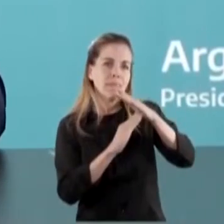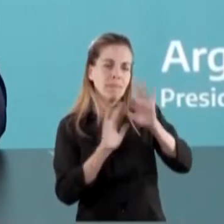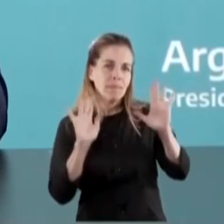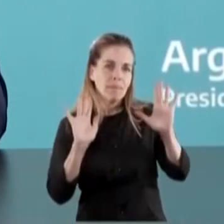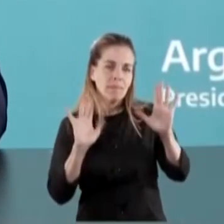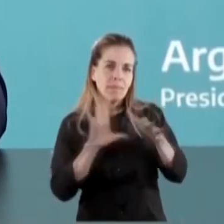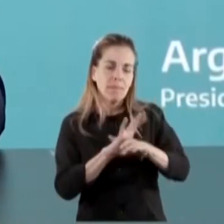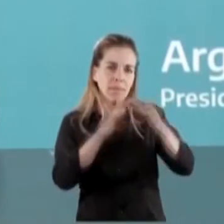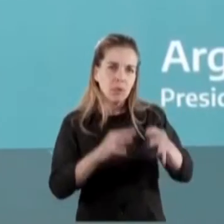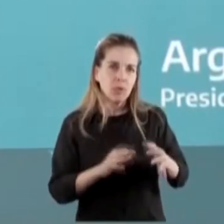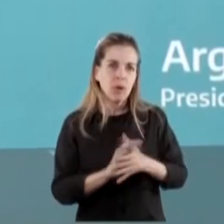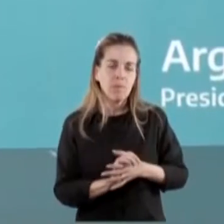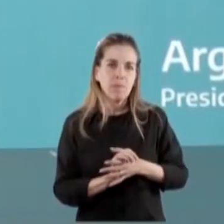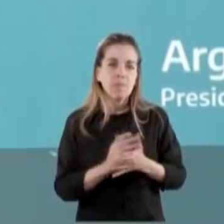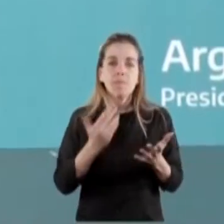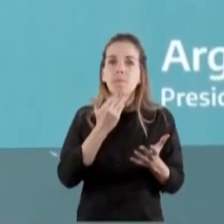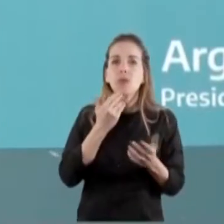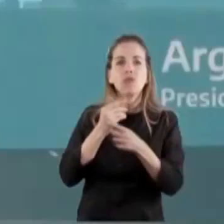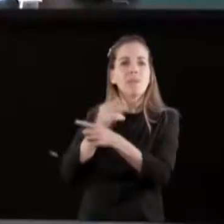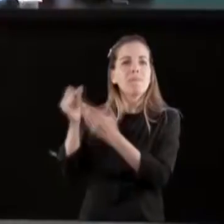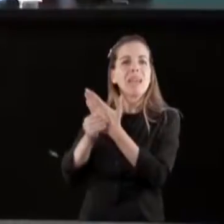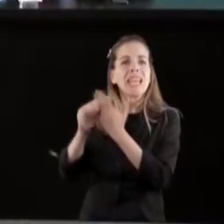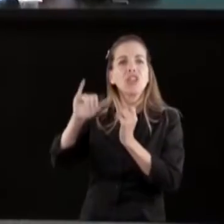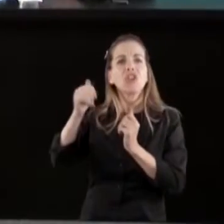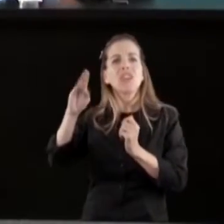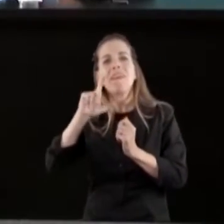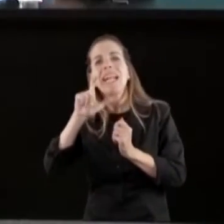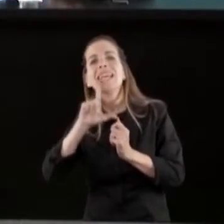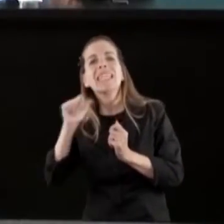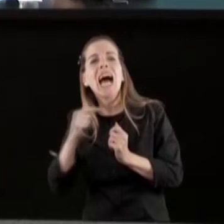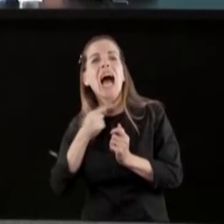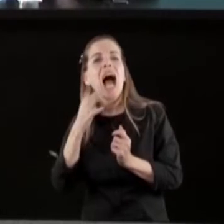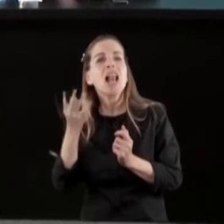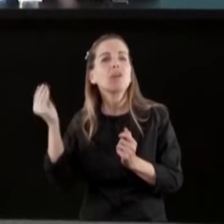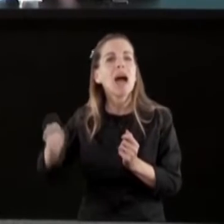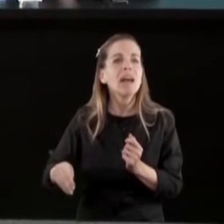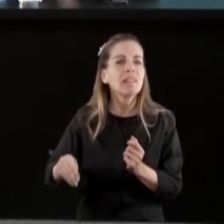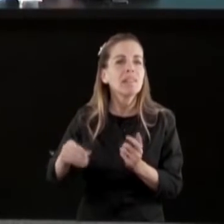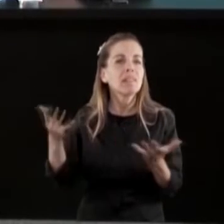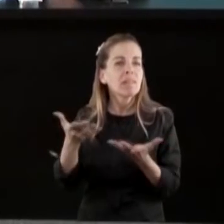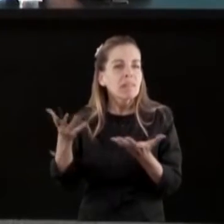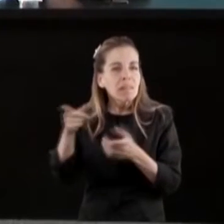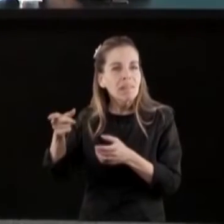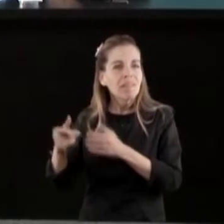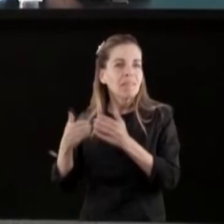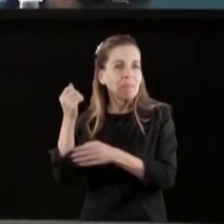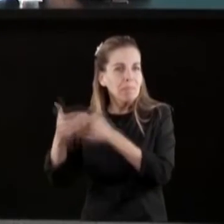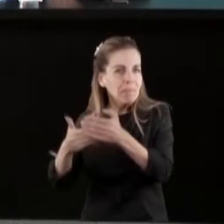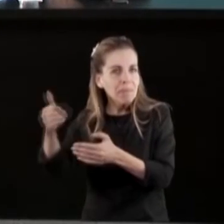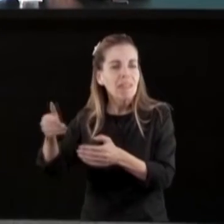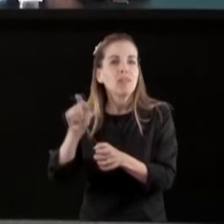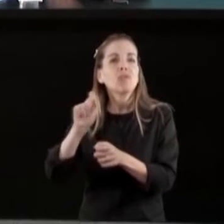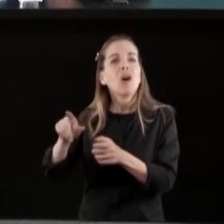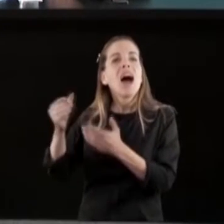Así que en ese sentido, yo no sé, el Ministro Zabaleta, si quiere hacer una mención a lo que viene desarrollando toda su área